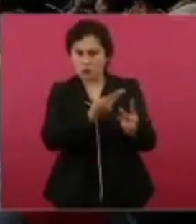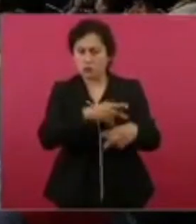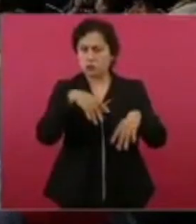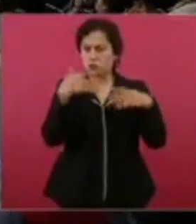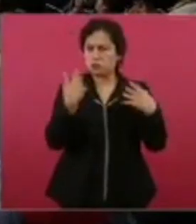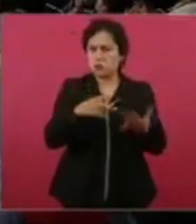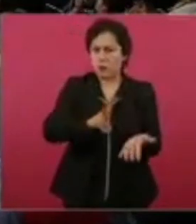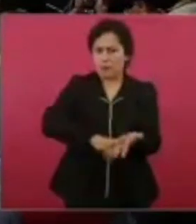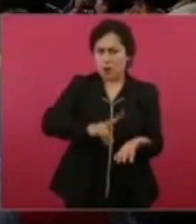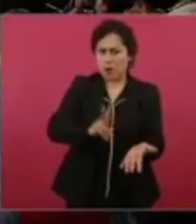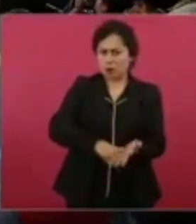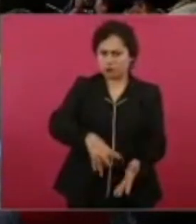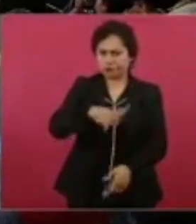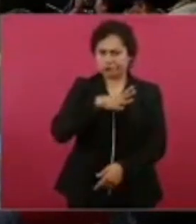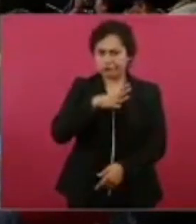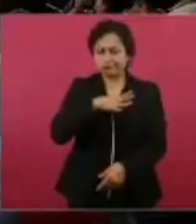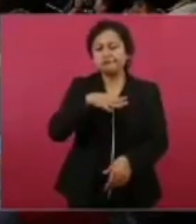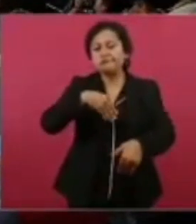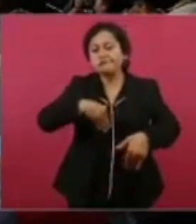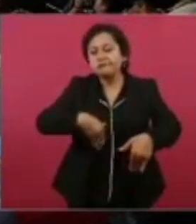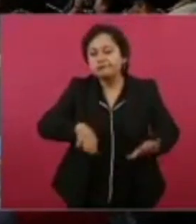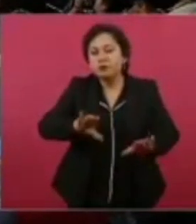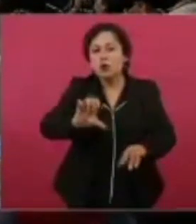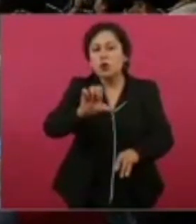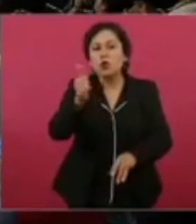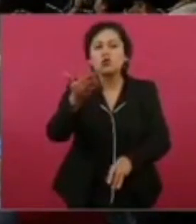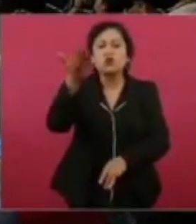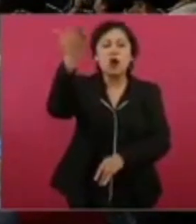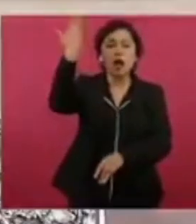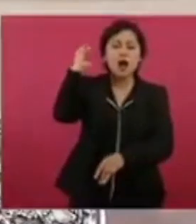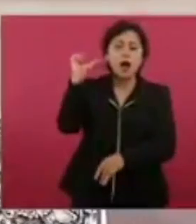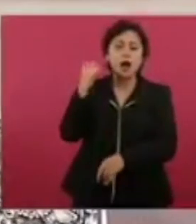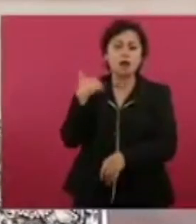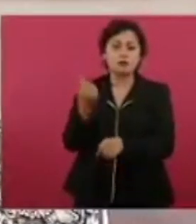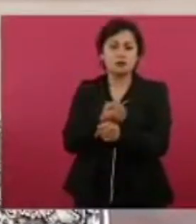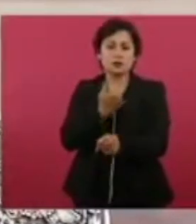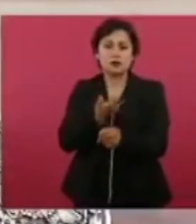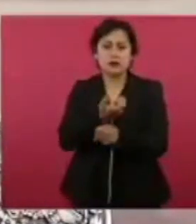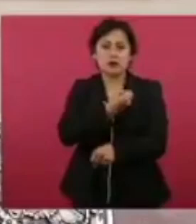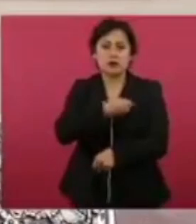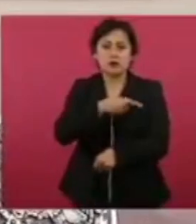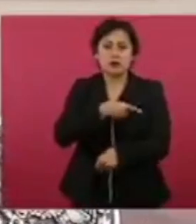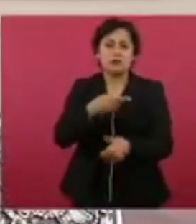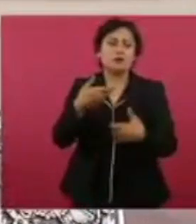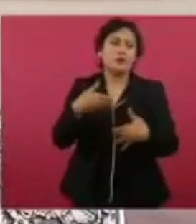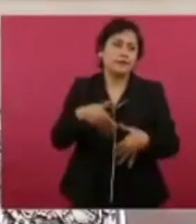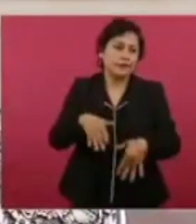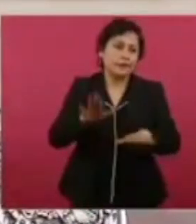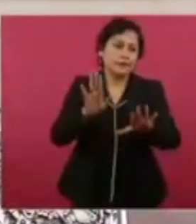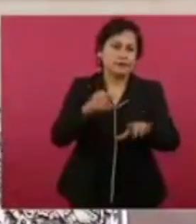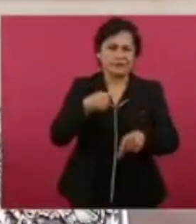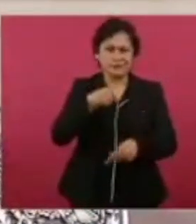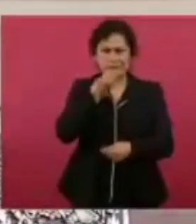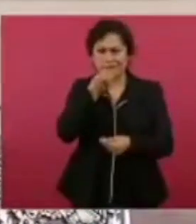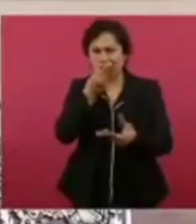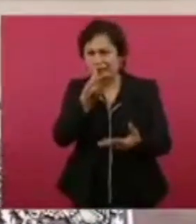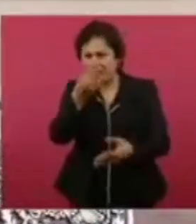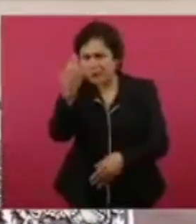Si fuesen los otros secretarios de Salud que habían antes, que para qué los menciono.